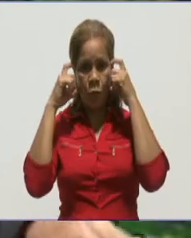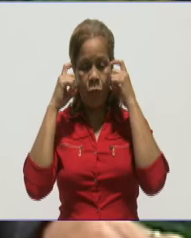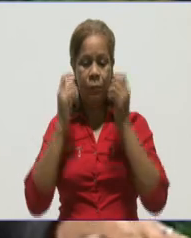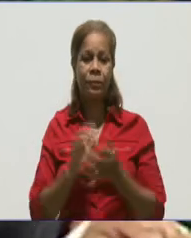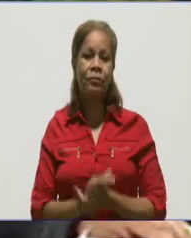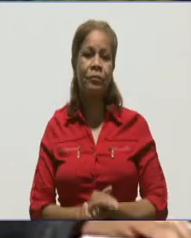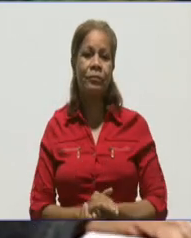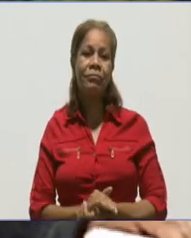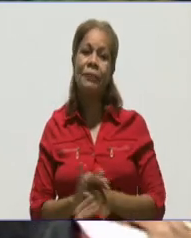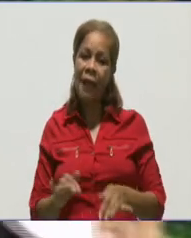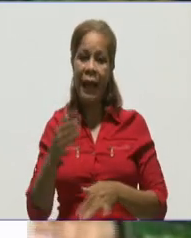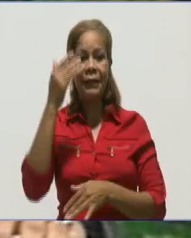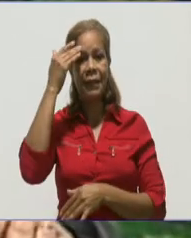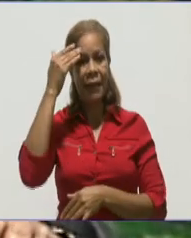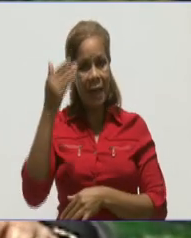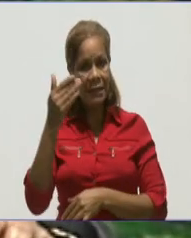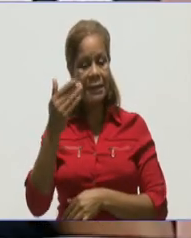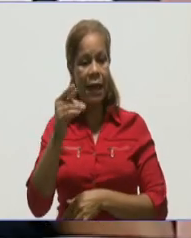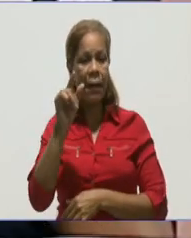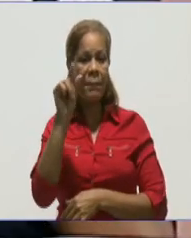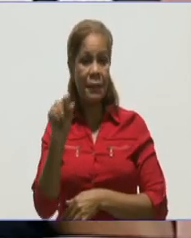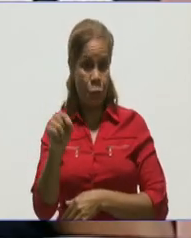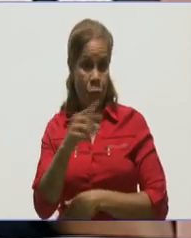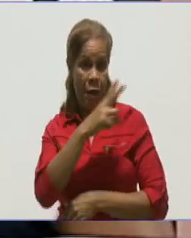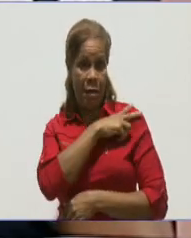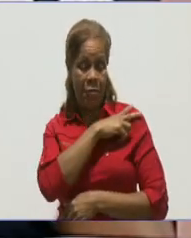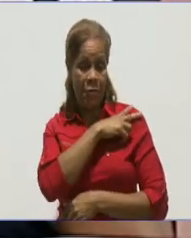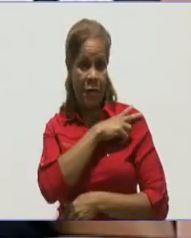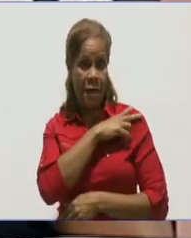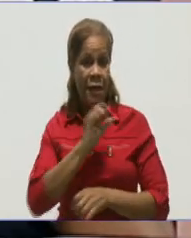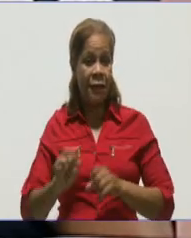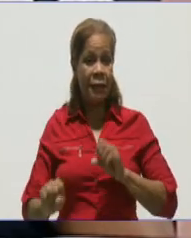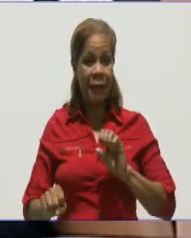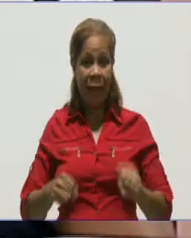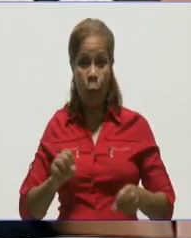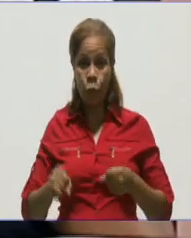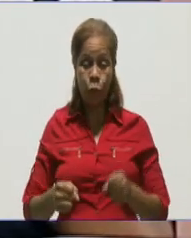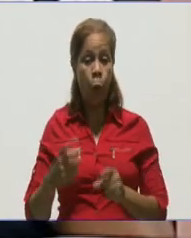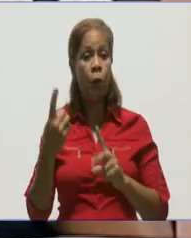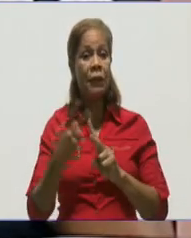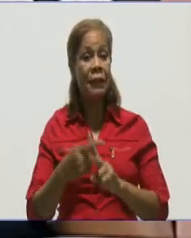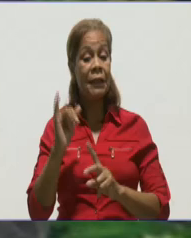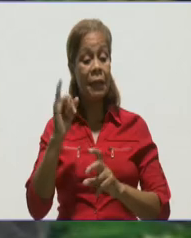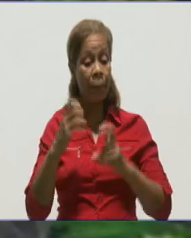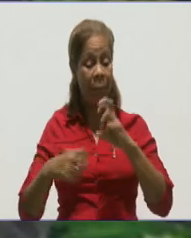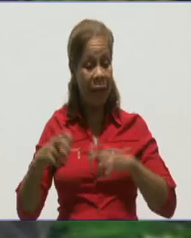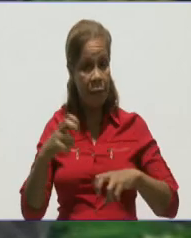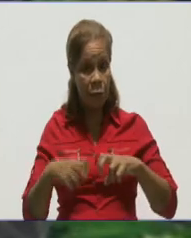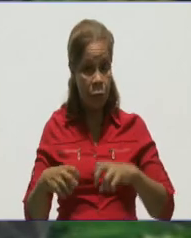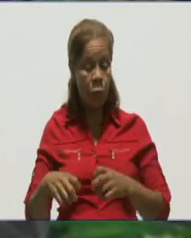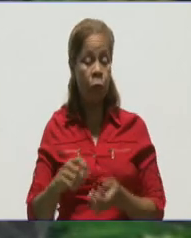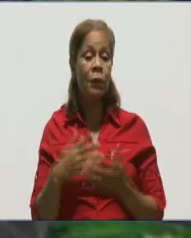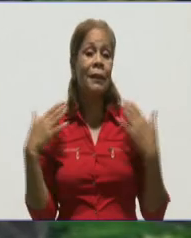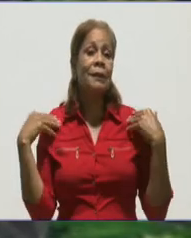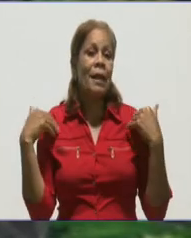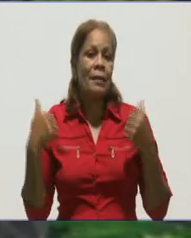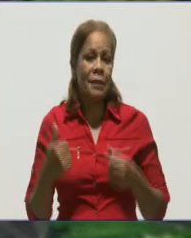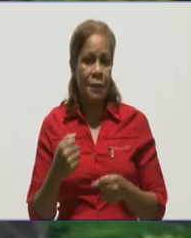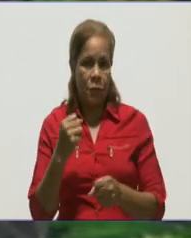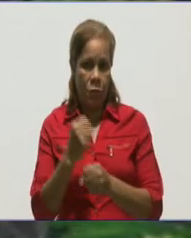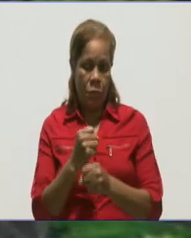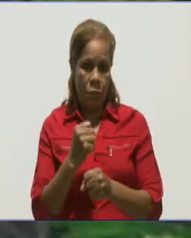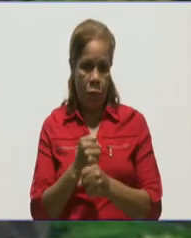Departamento de Control y Fiscalización de Inspección Sanitaria Estatal de la Dirección Provincial de Higiene y